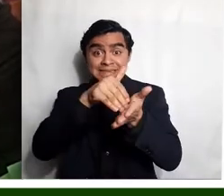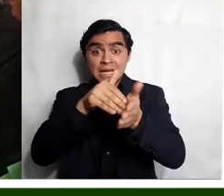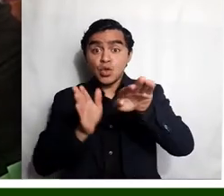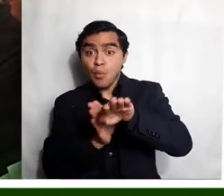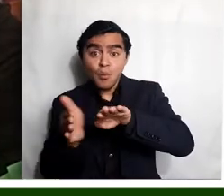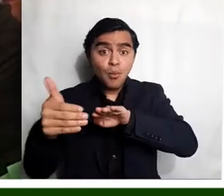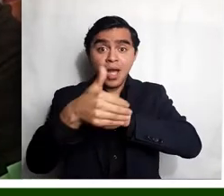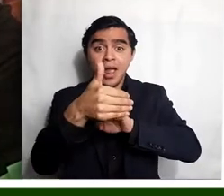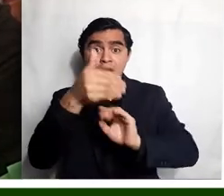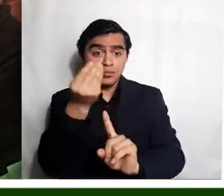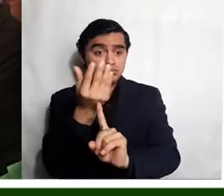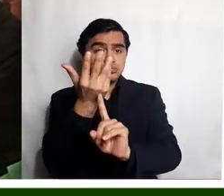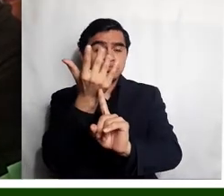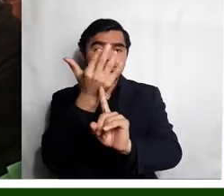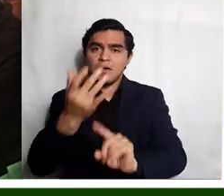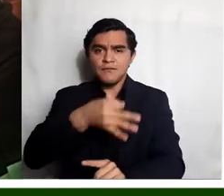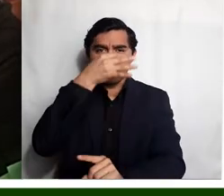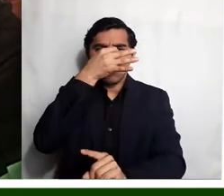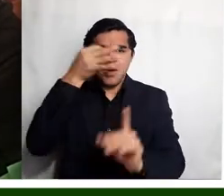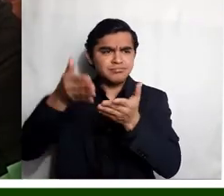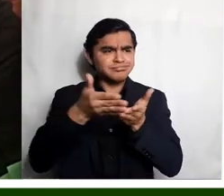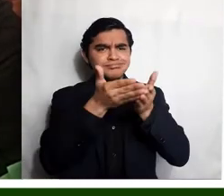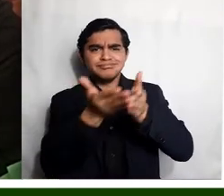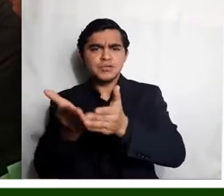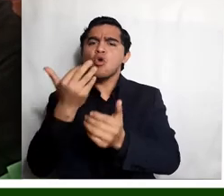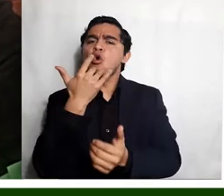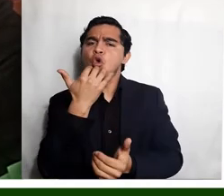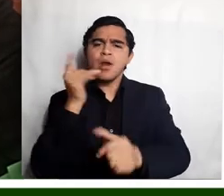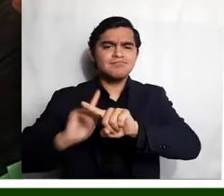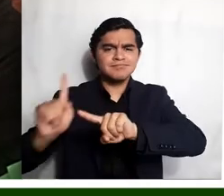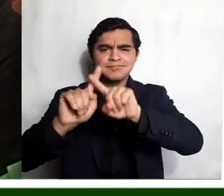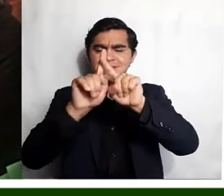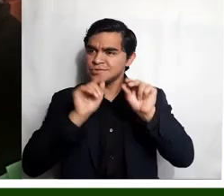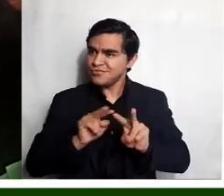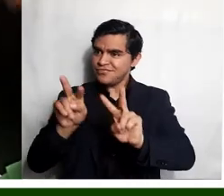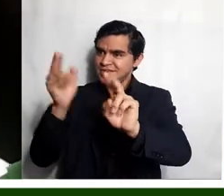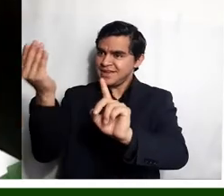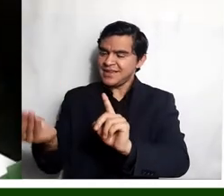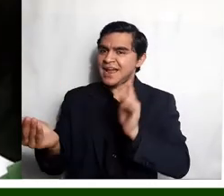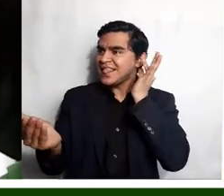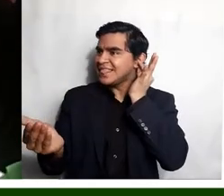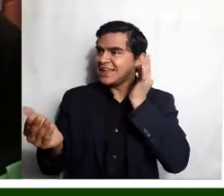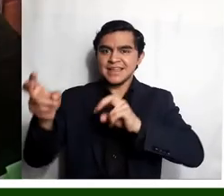puerto con velas y flores, navega un velero de muchos colores. Dice el